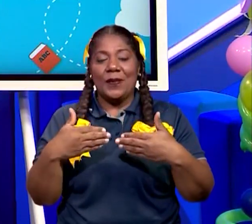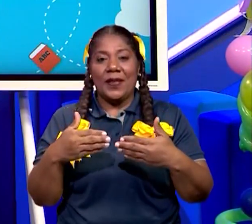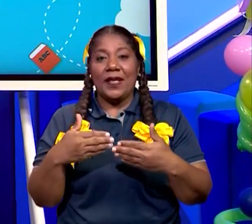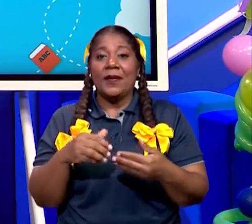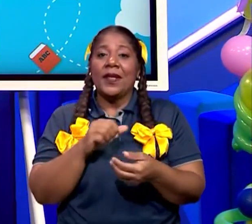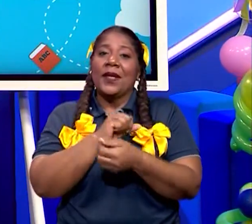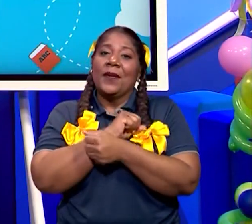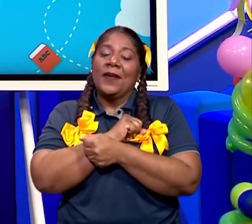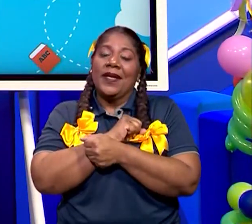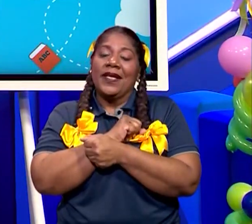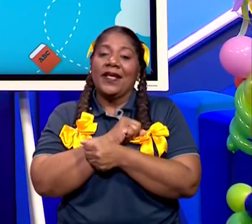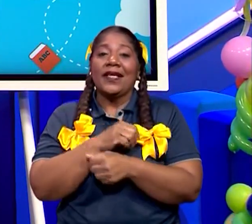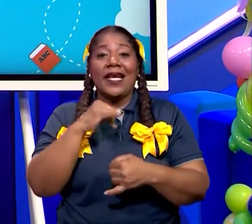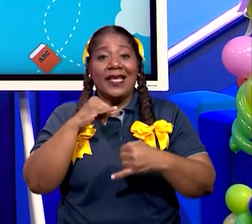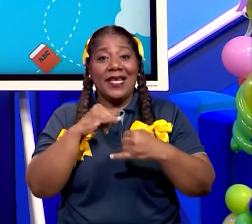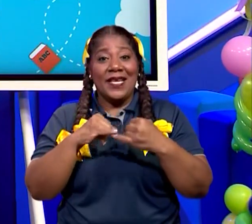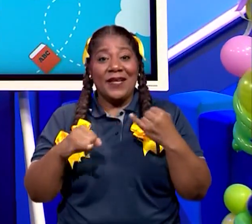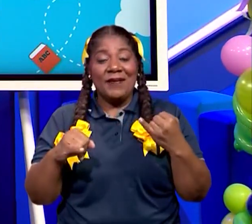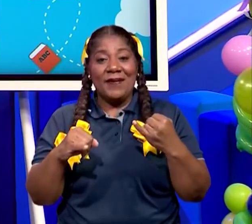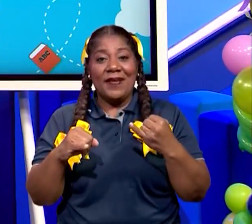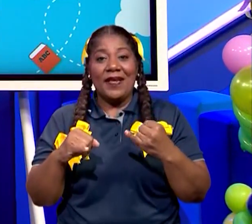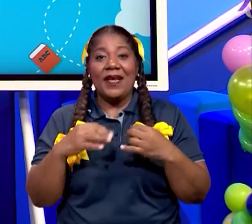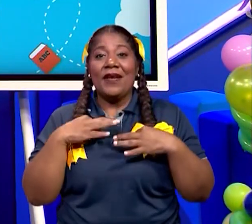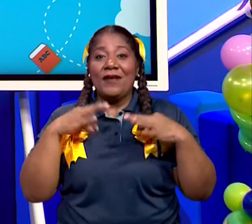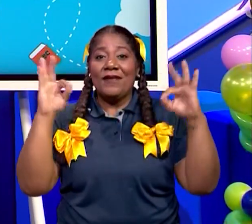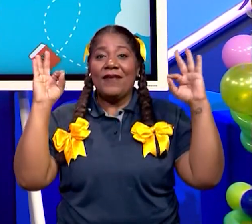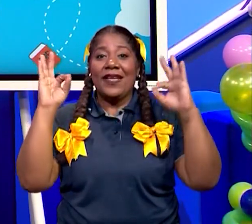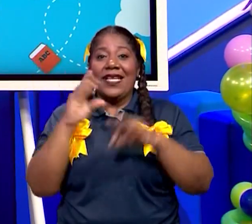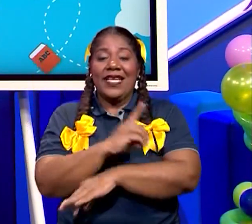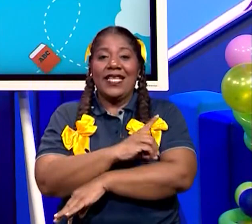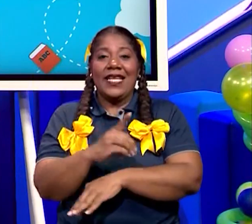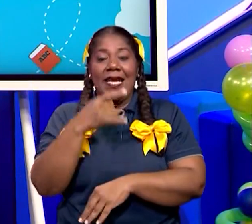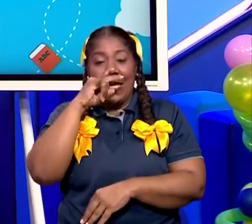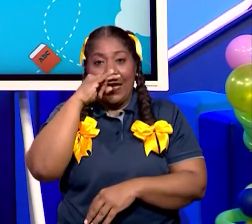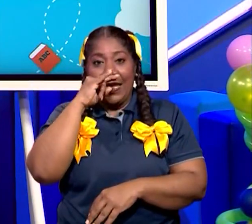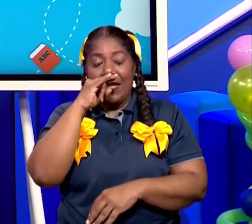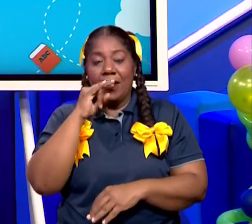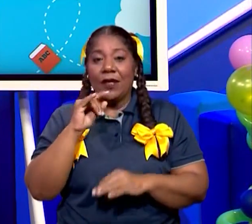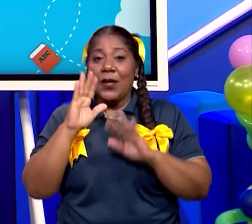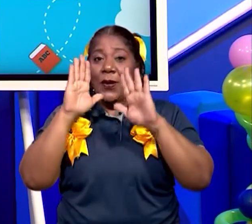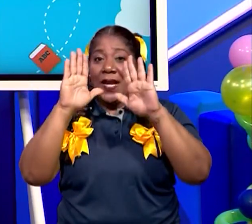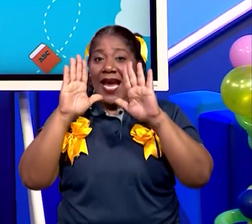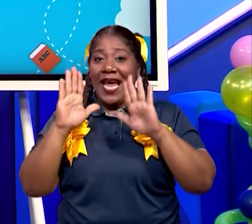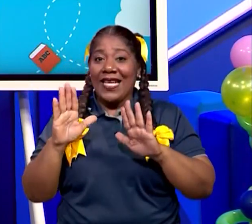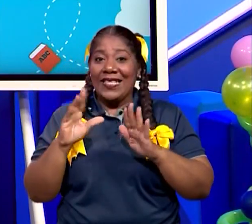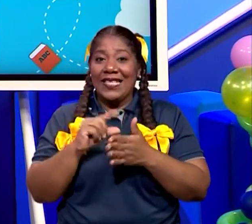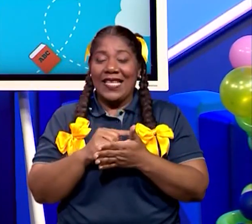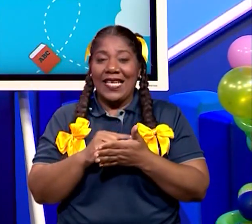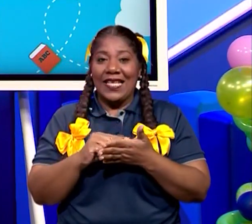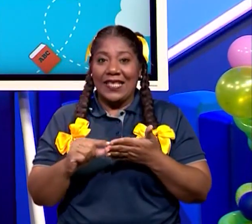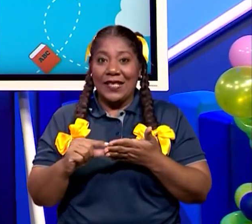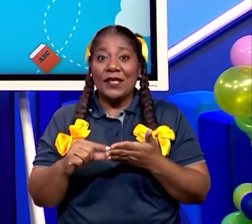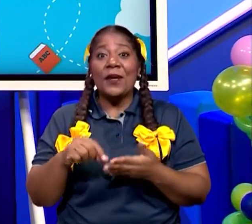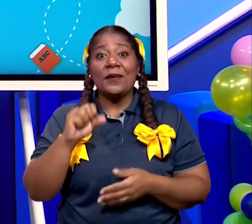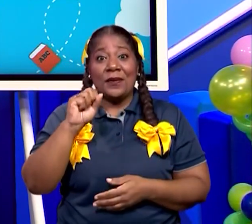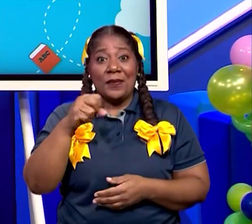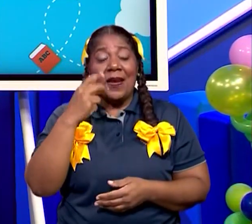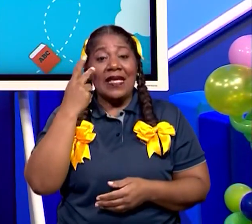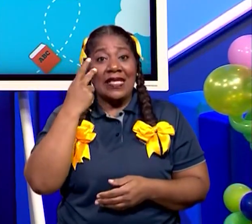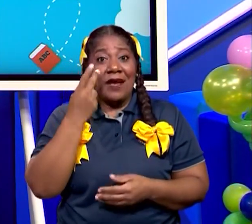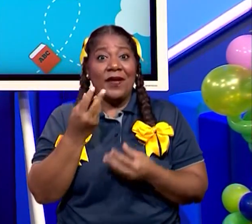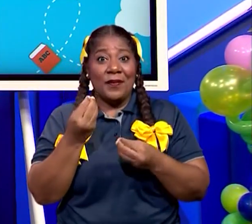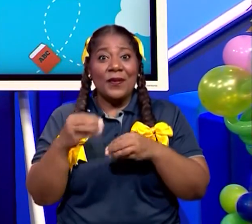niños, esto ha sido todo por hoy. Feliz día del niño, que tengan una excelente semana con una variedad de